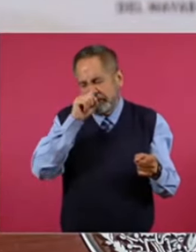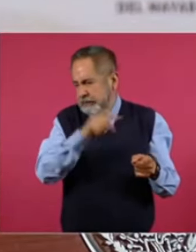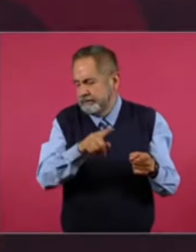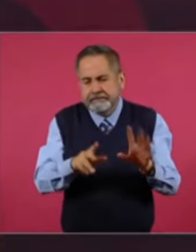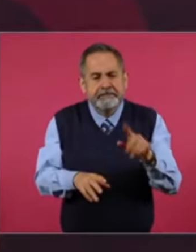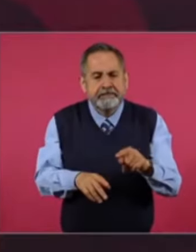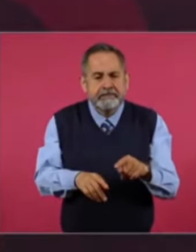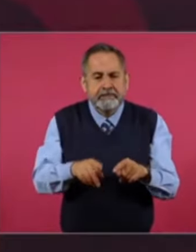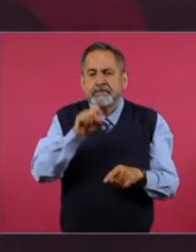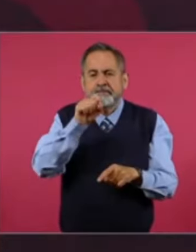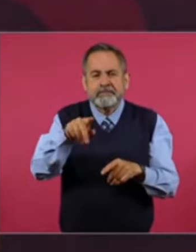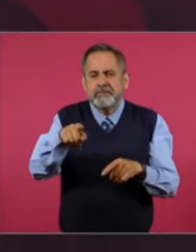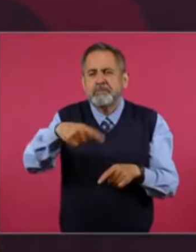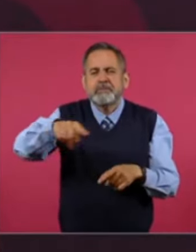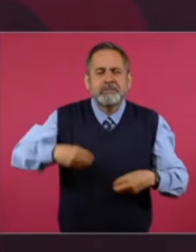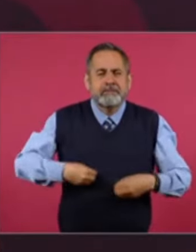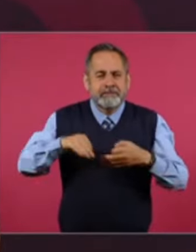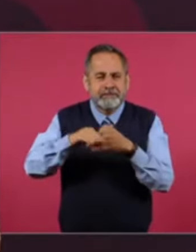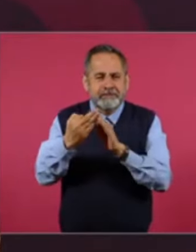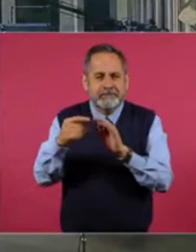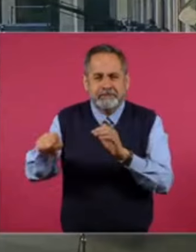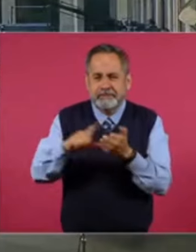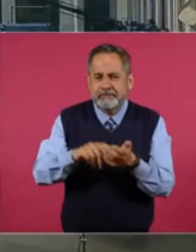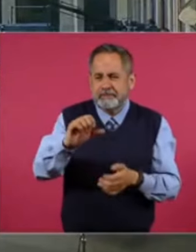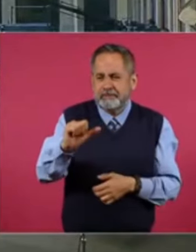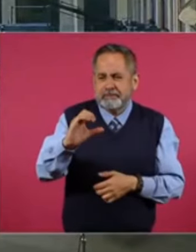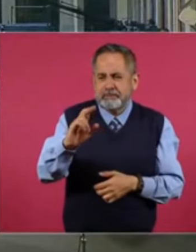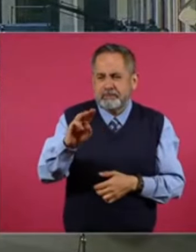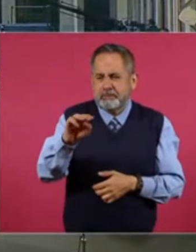Allá por donde ustedes viven. En Acumal.